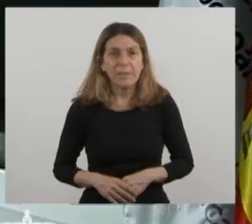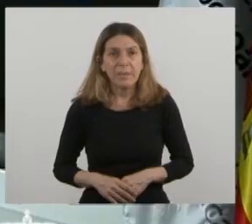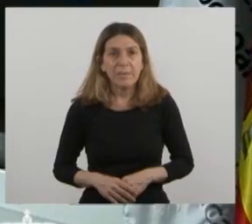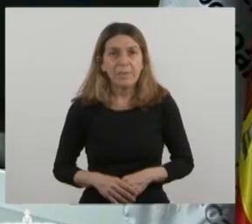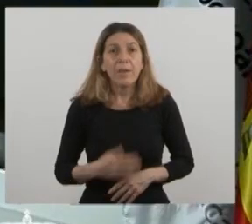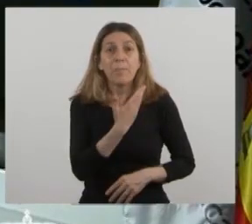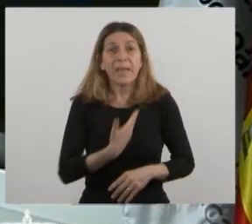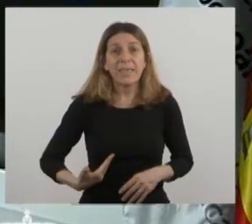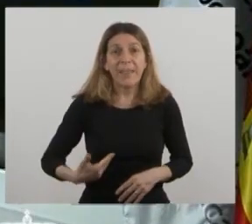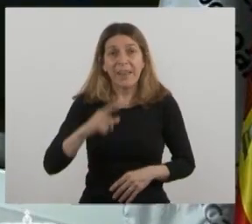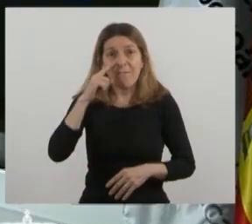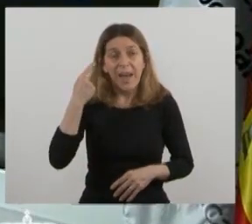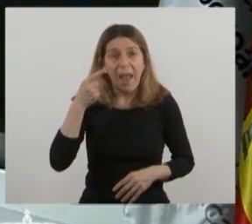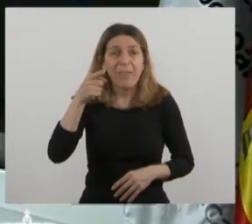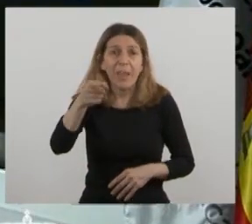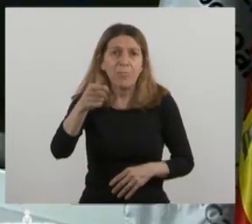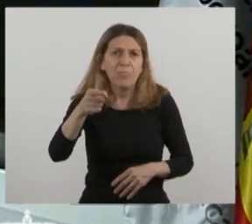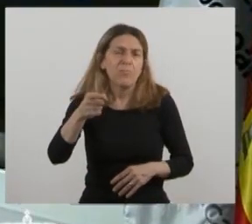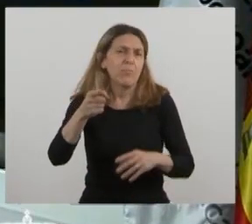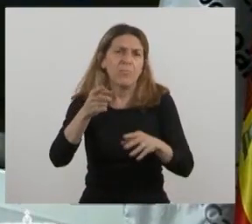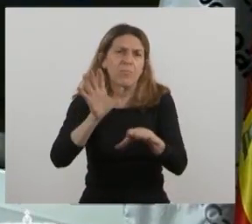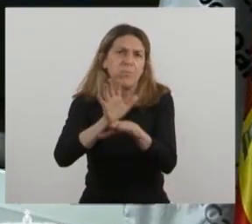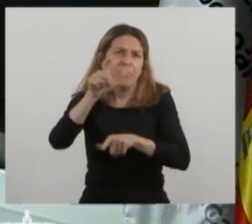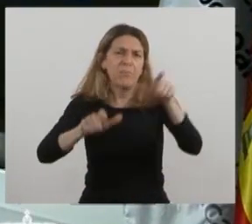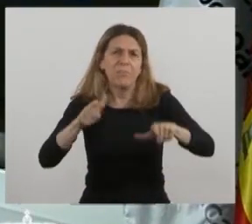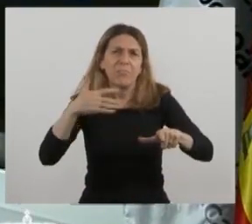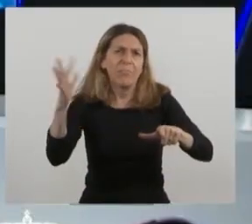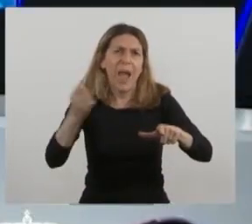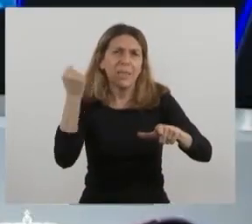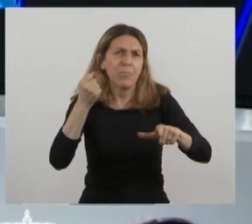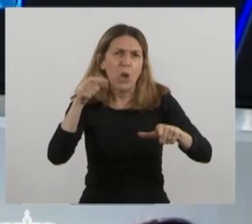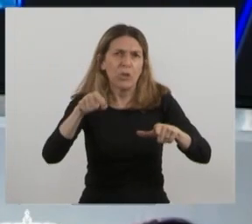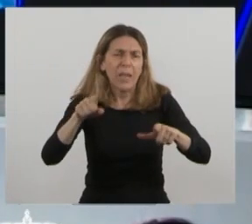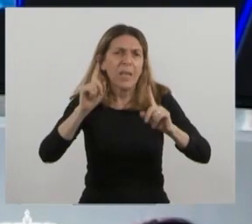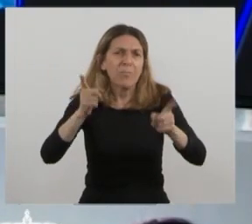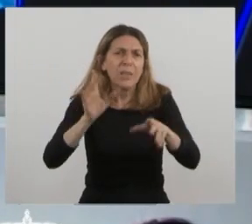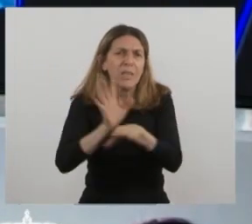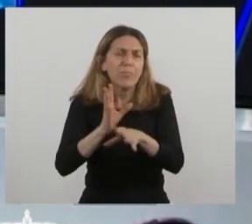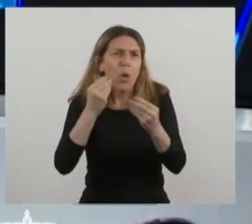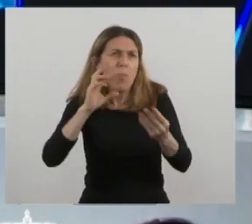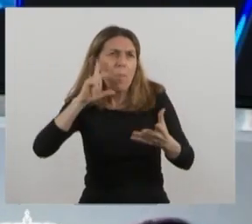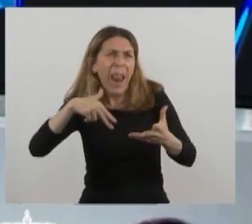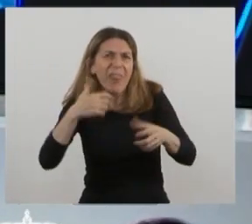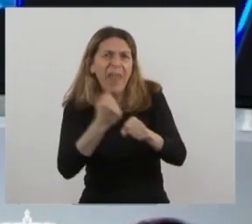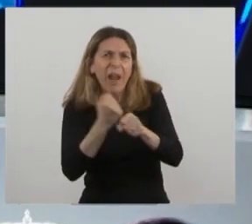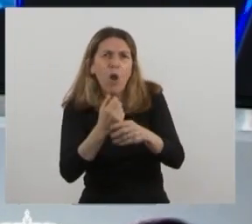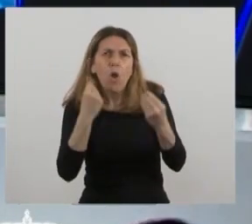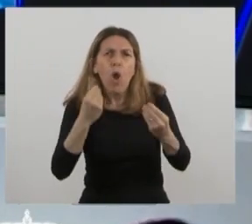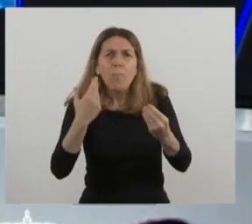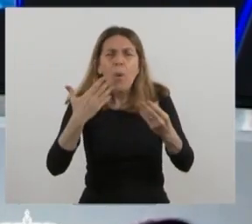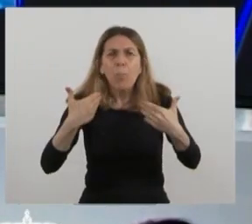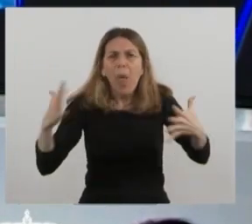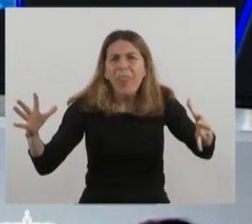Presidente Fernández, usted ha sido una de las voces más importantes en esa dirección de cómo podemos cerrar esas brechas.